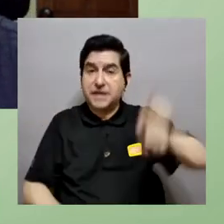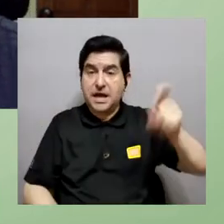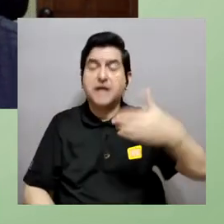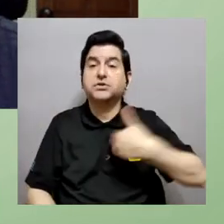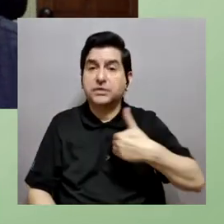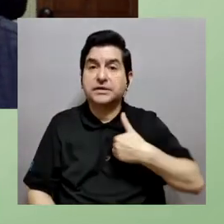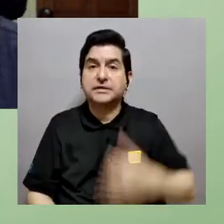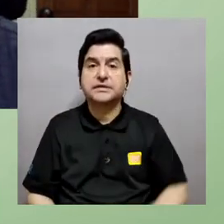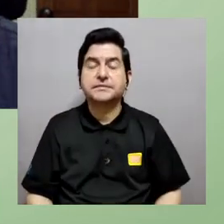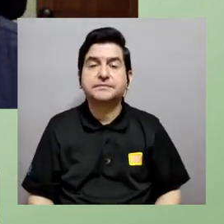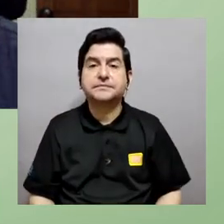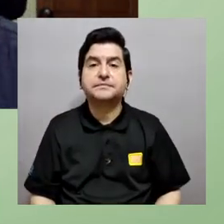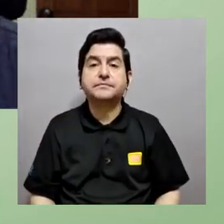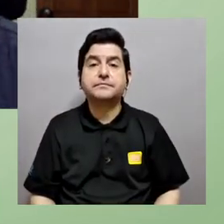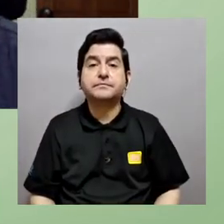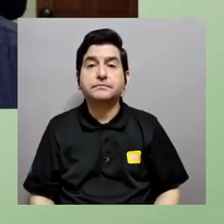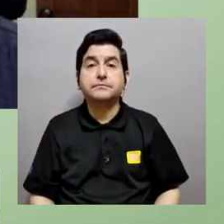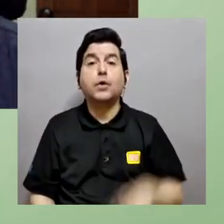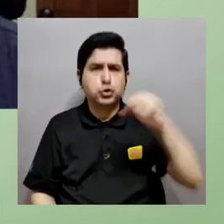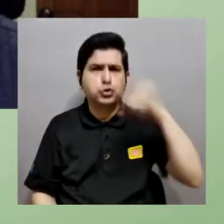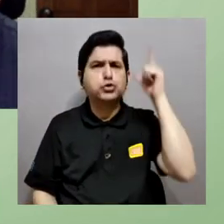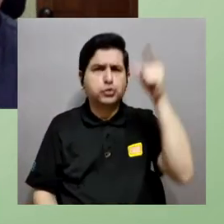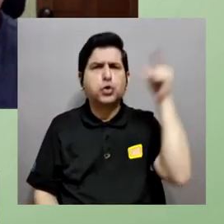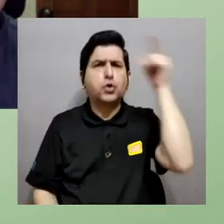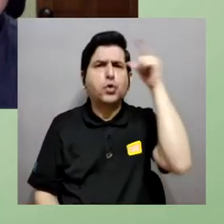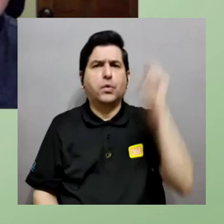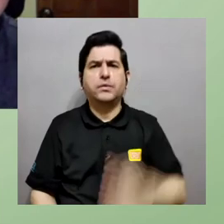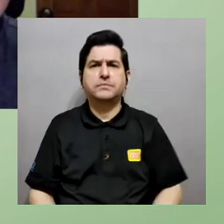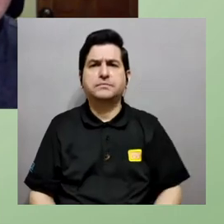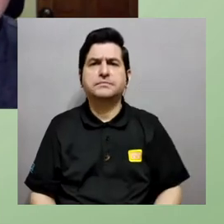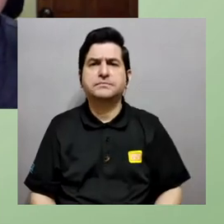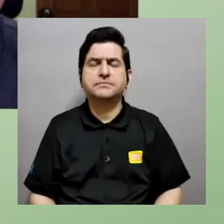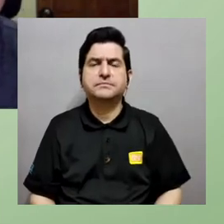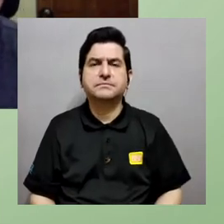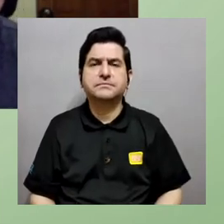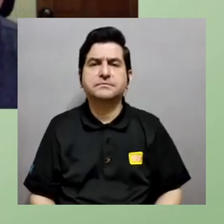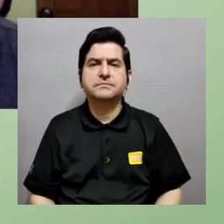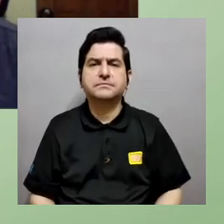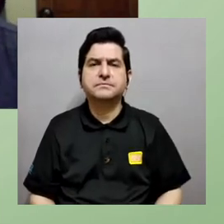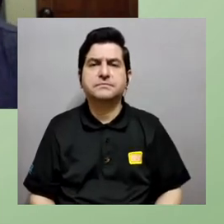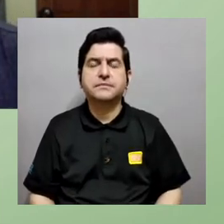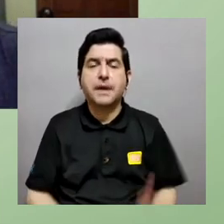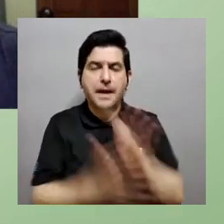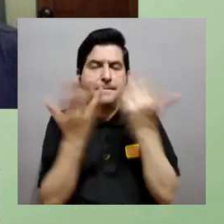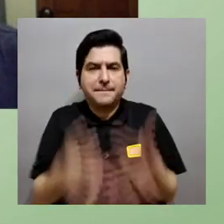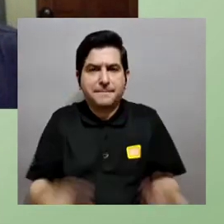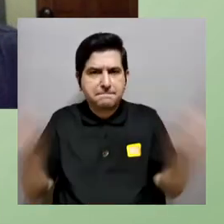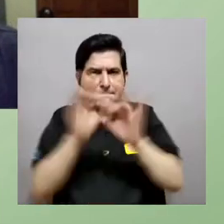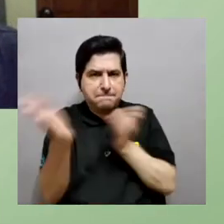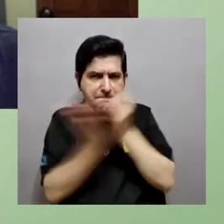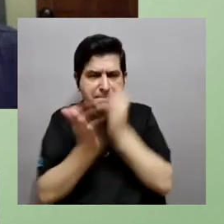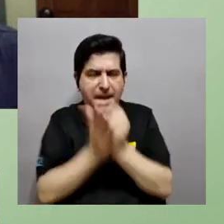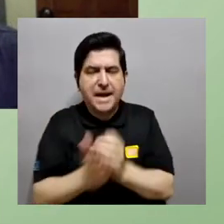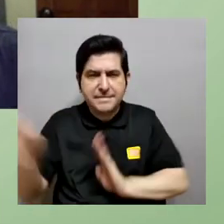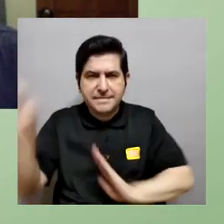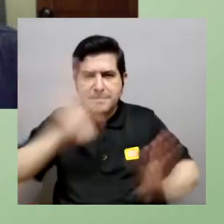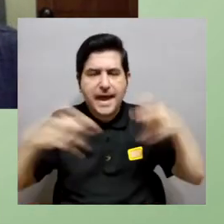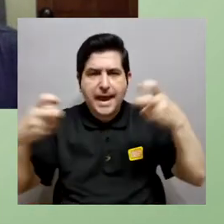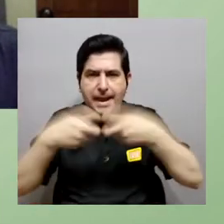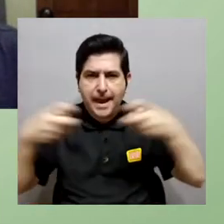computadora una supercomputadora es necesaria sin lugar a duda de hecho hay una